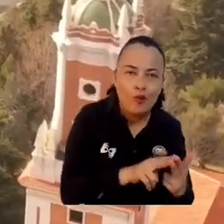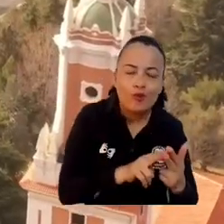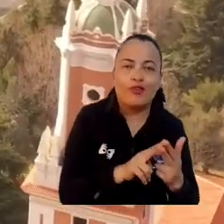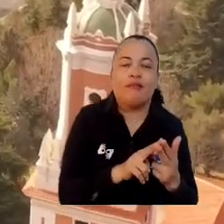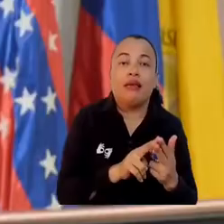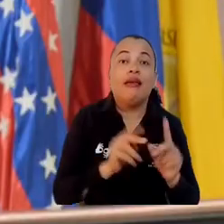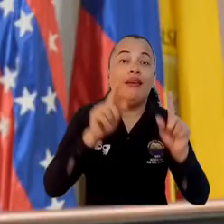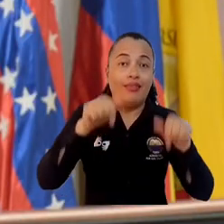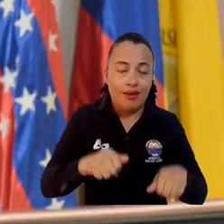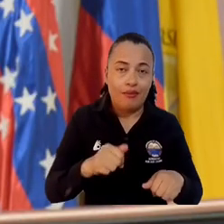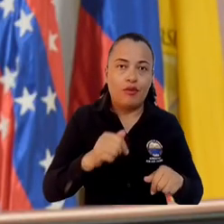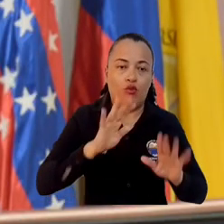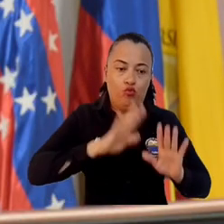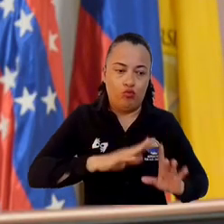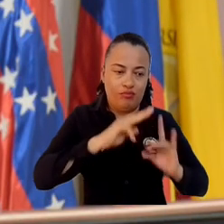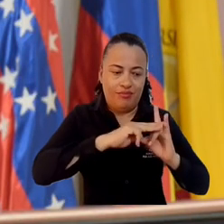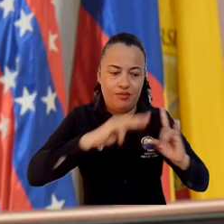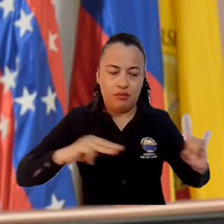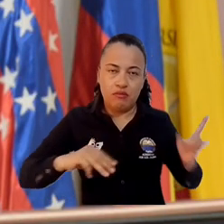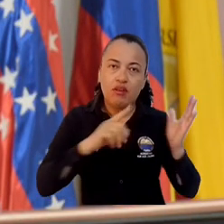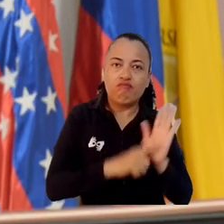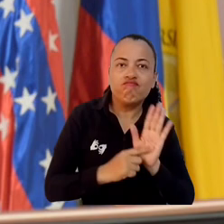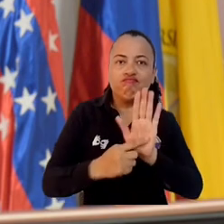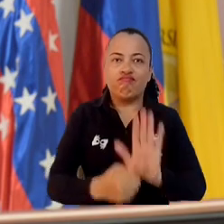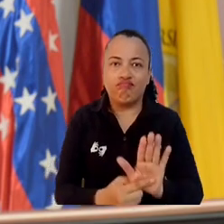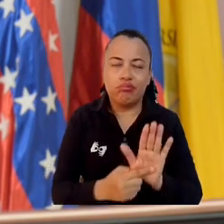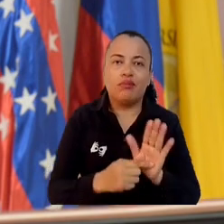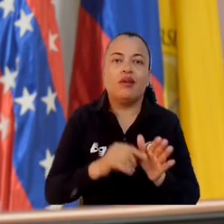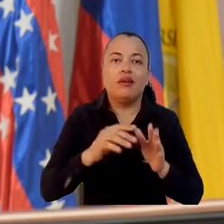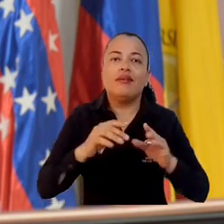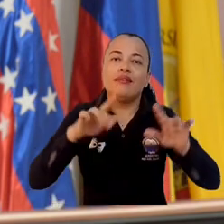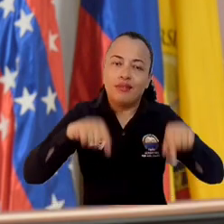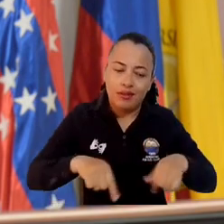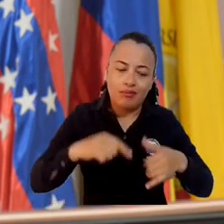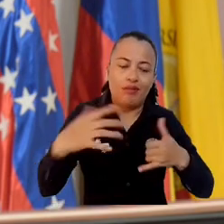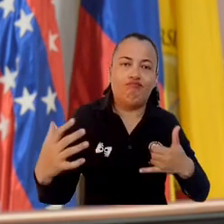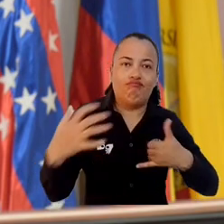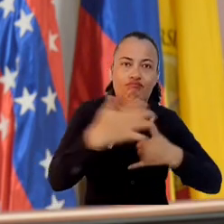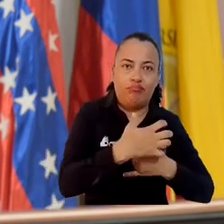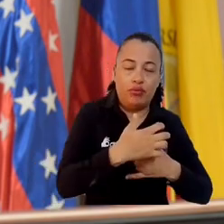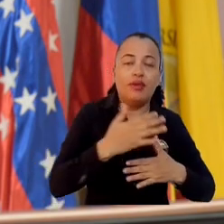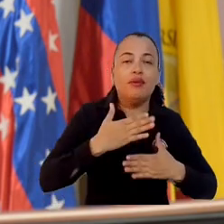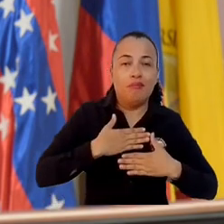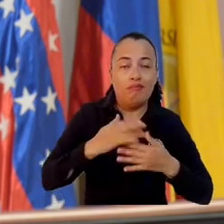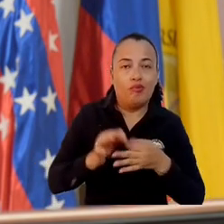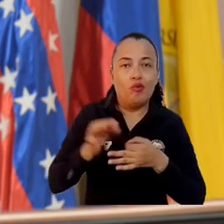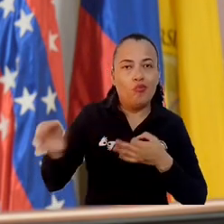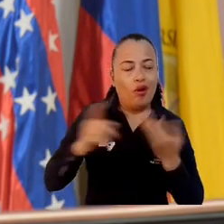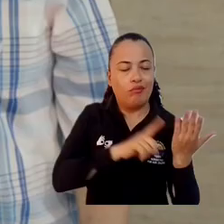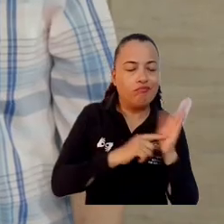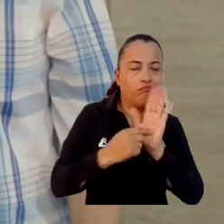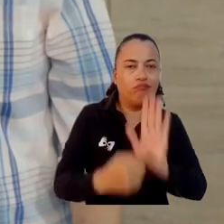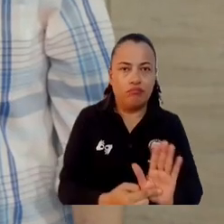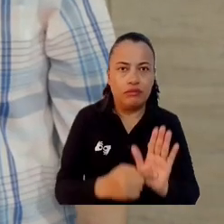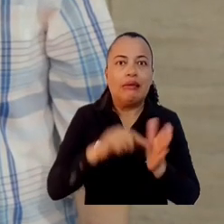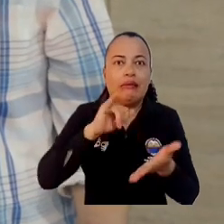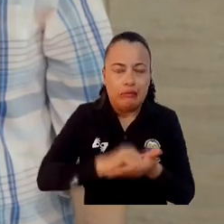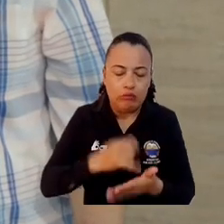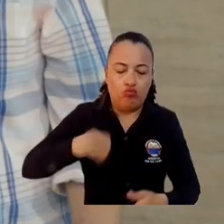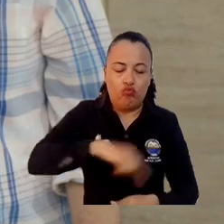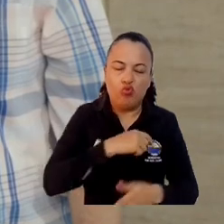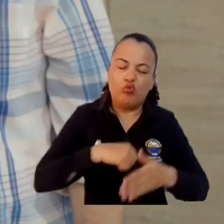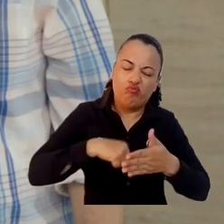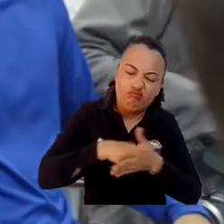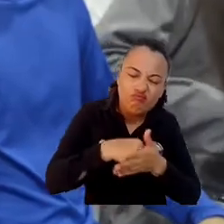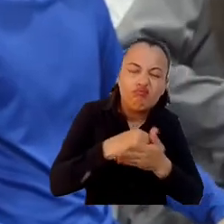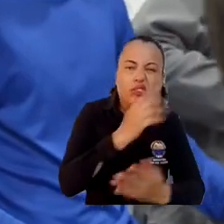más importante llevar el nombre de nuestra universidad de nuestra región y en mi caso de mi municipio de nuestra